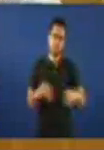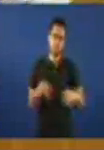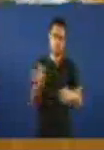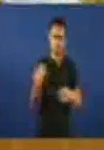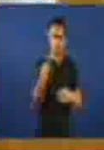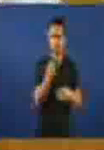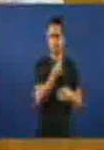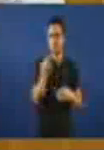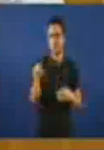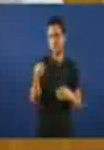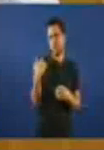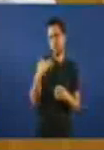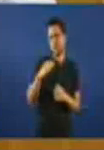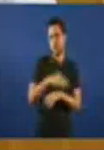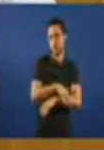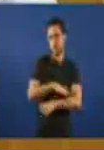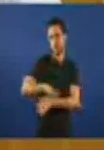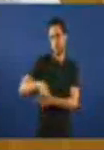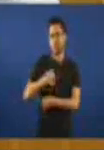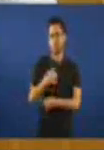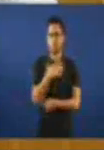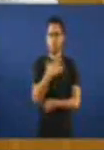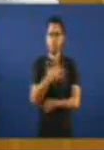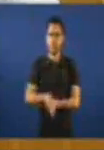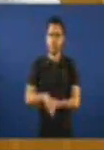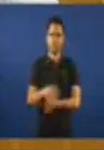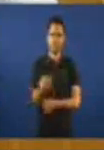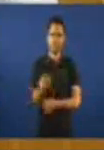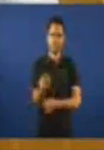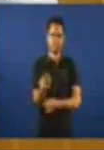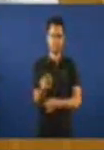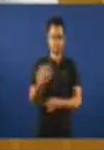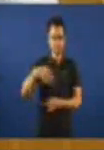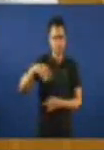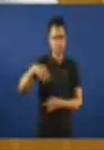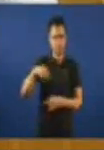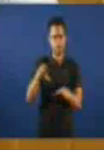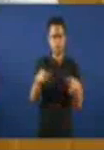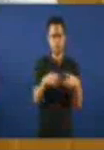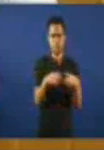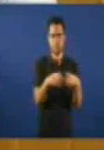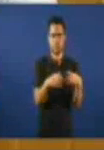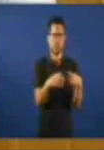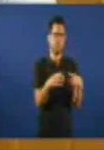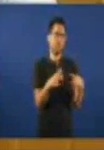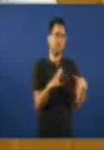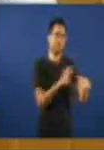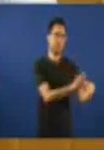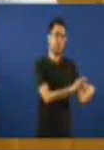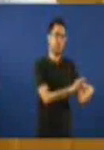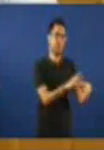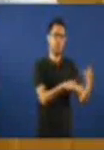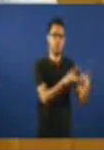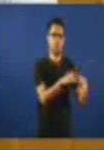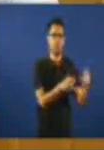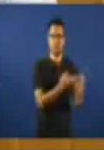se cadra por eso, polo que somos o único grupo, conjuntamente co PSOE, en que solicitou esta Comisión de Investigación. Entón,